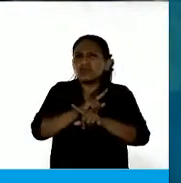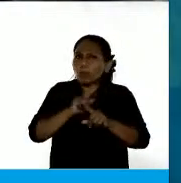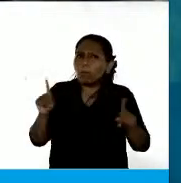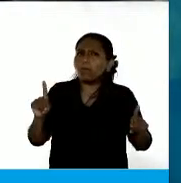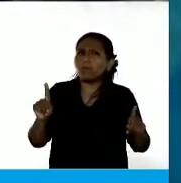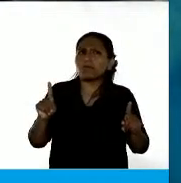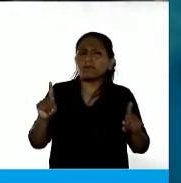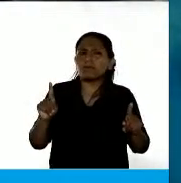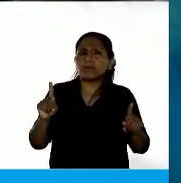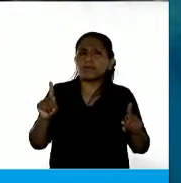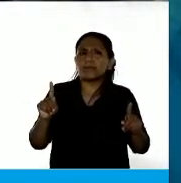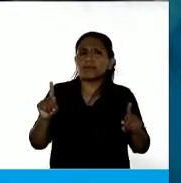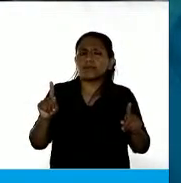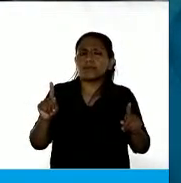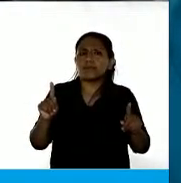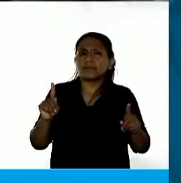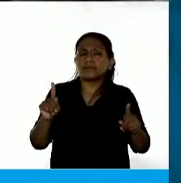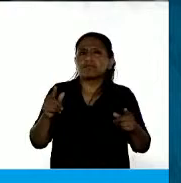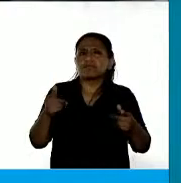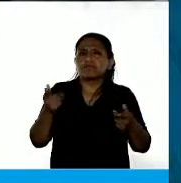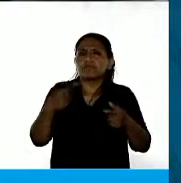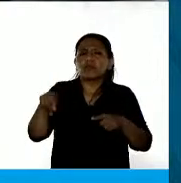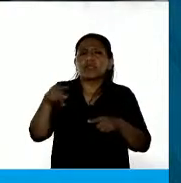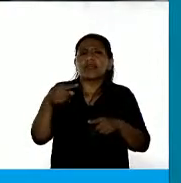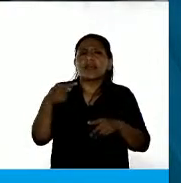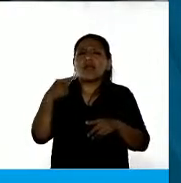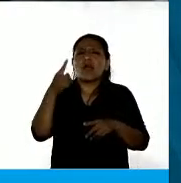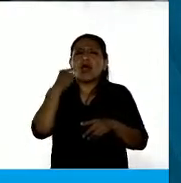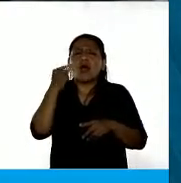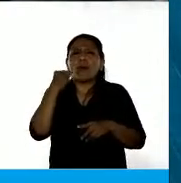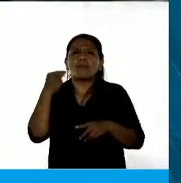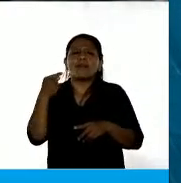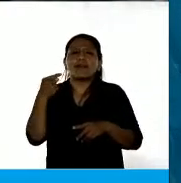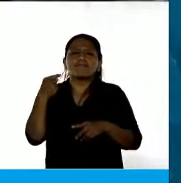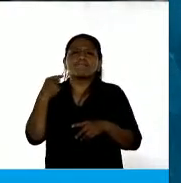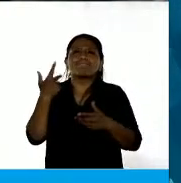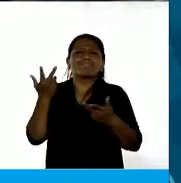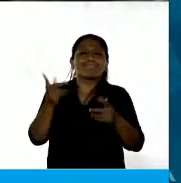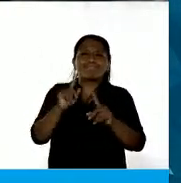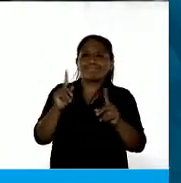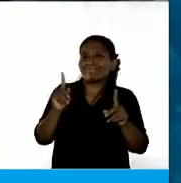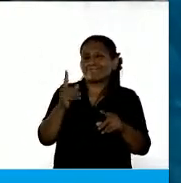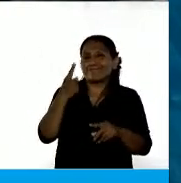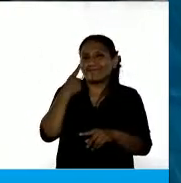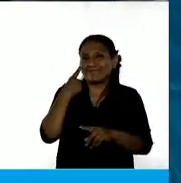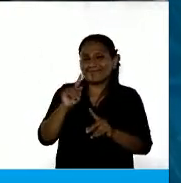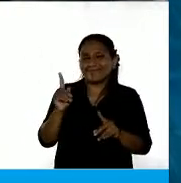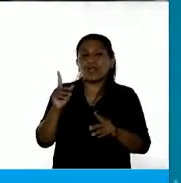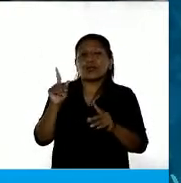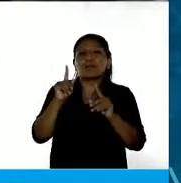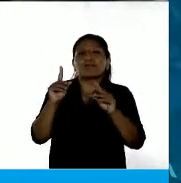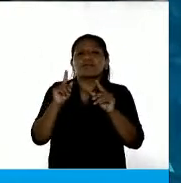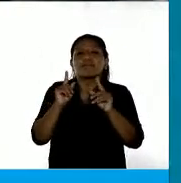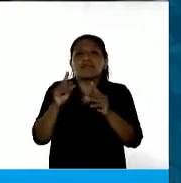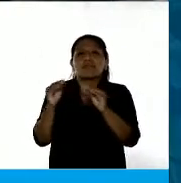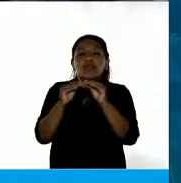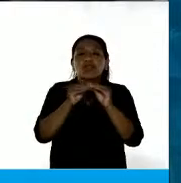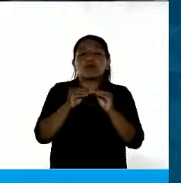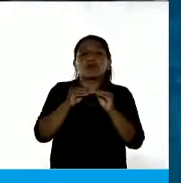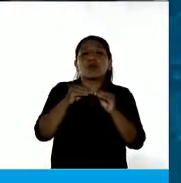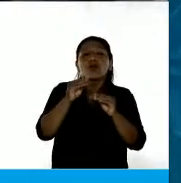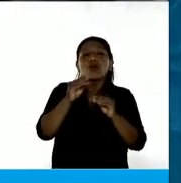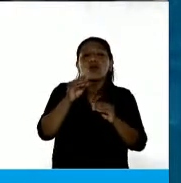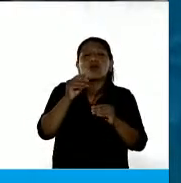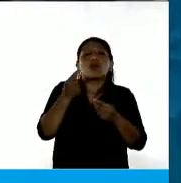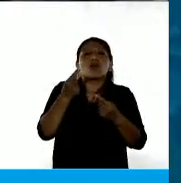son víctimas los varones. Como bien mencionaba mi compañero Jorge Donofrio, de